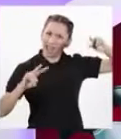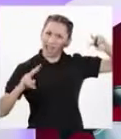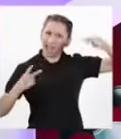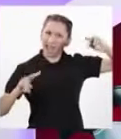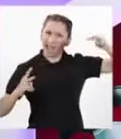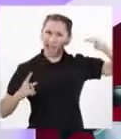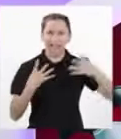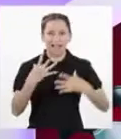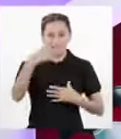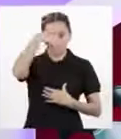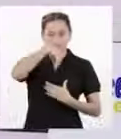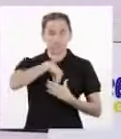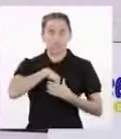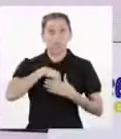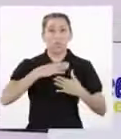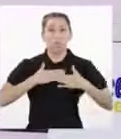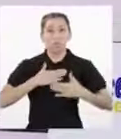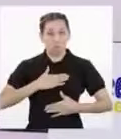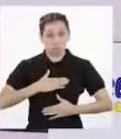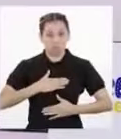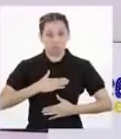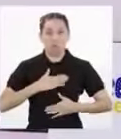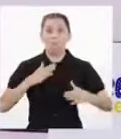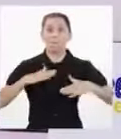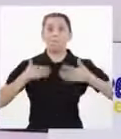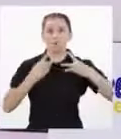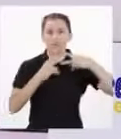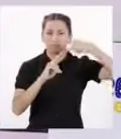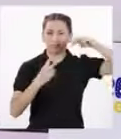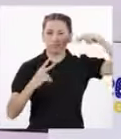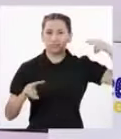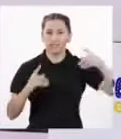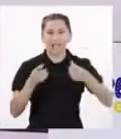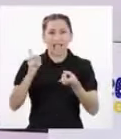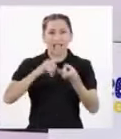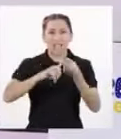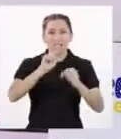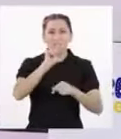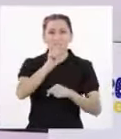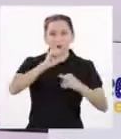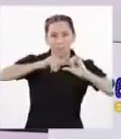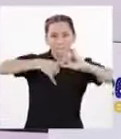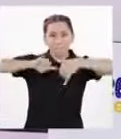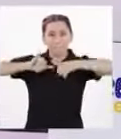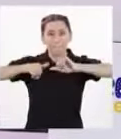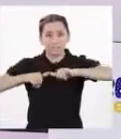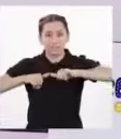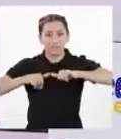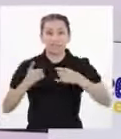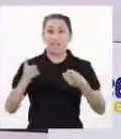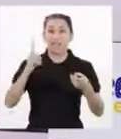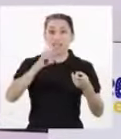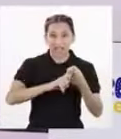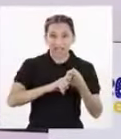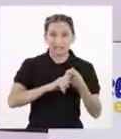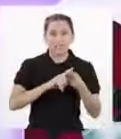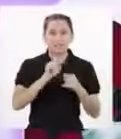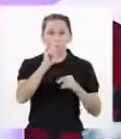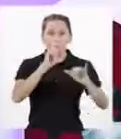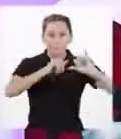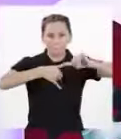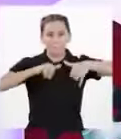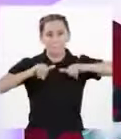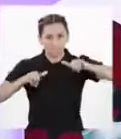enrollada en las células del cuerpo Puede llegar a medir hasta 2 metros y en las células sexuales, un metro aproximadamente